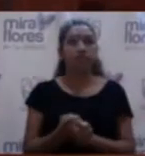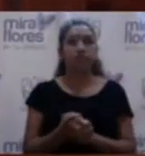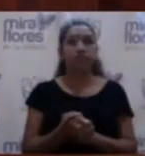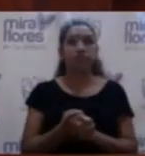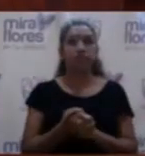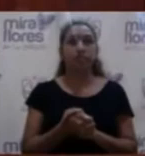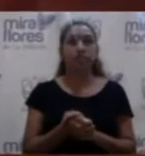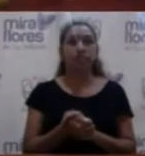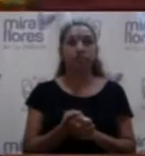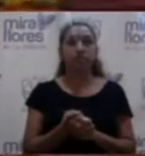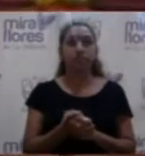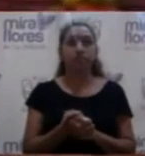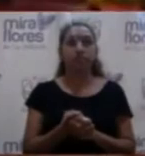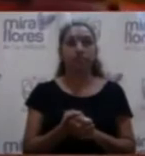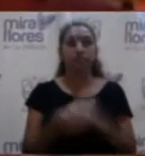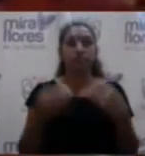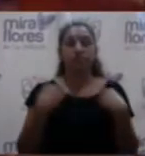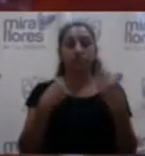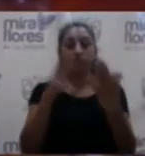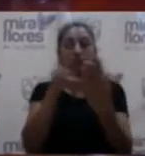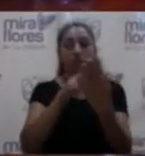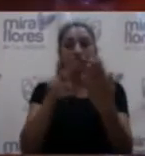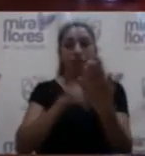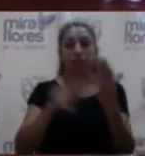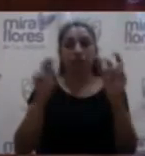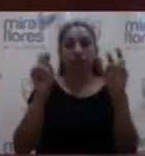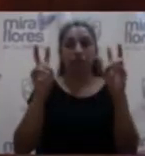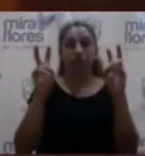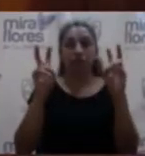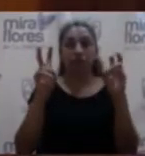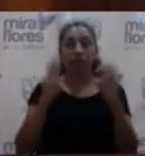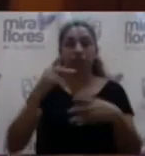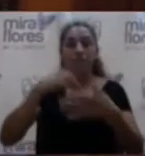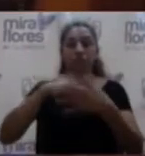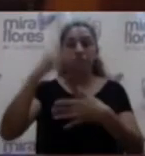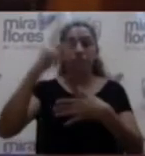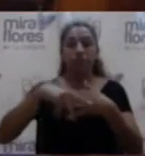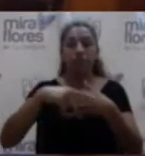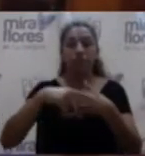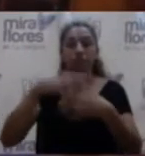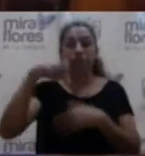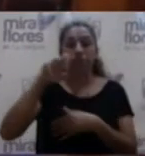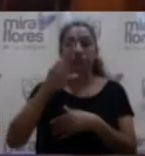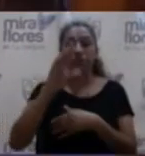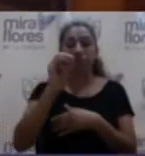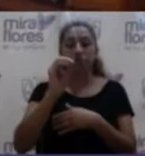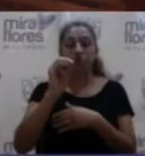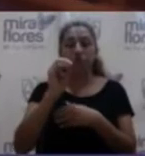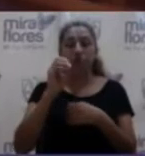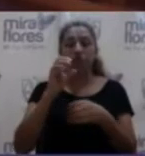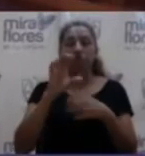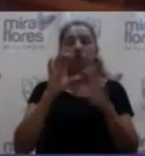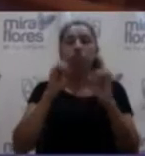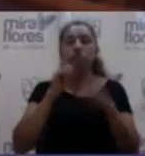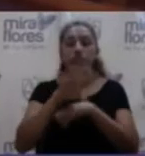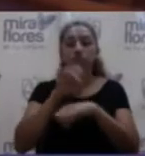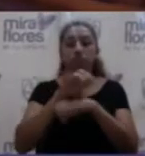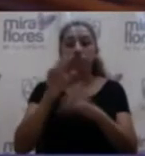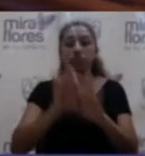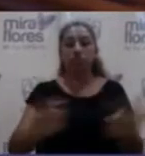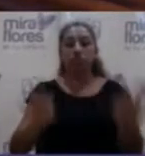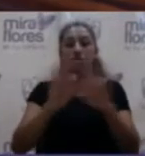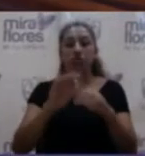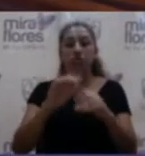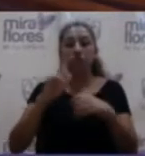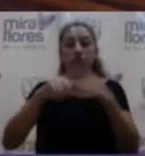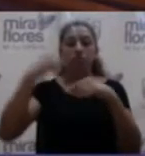Vamos a leer la sumilla del tema, por favor. Proyecto de acuerdo de consejo que apruebe el presupuesto institucional de apertura para el año